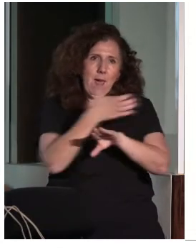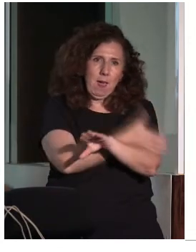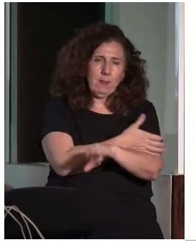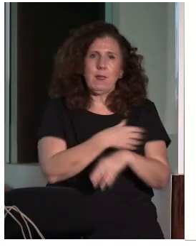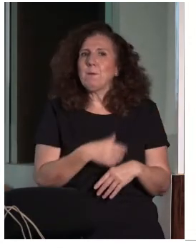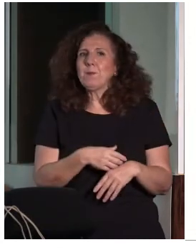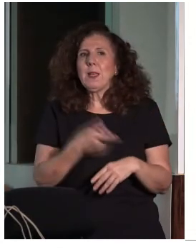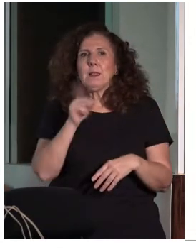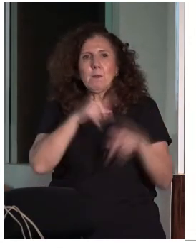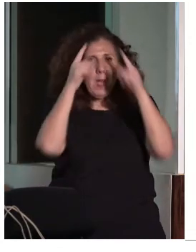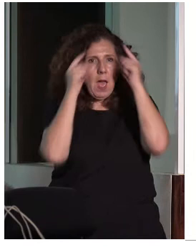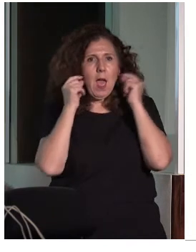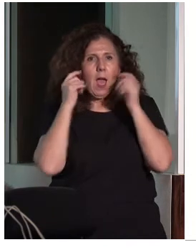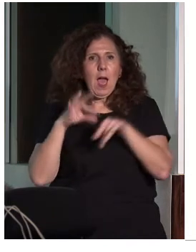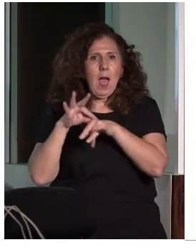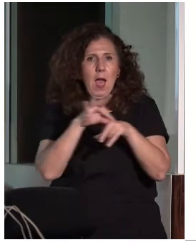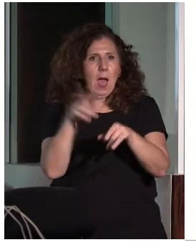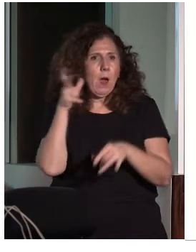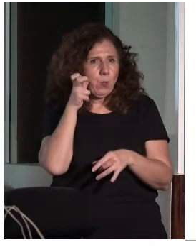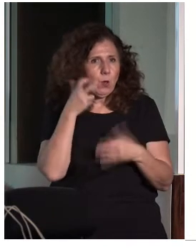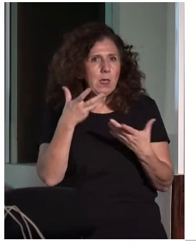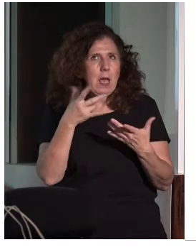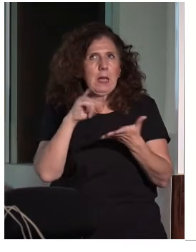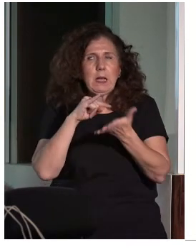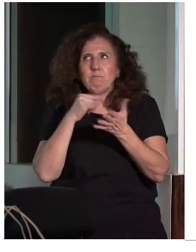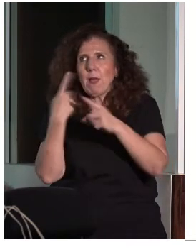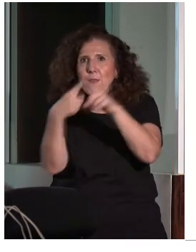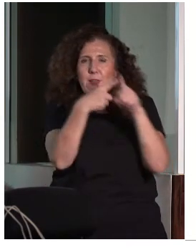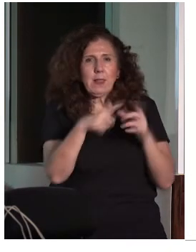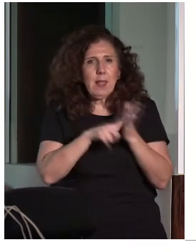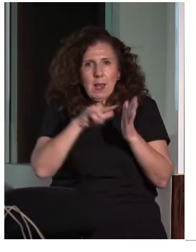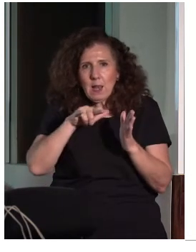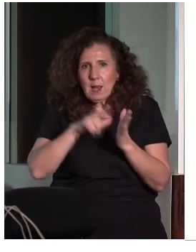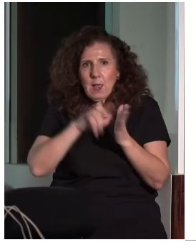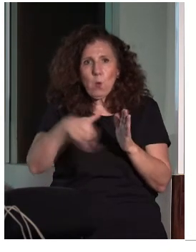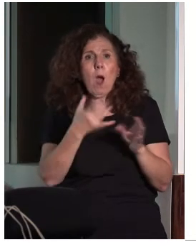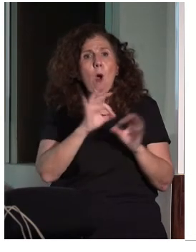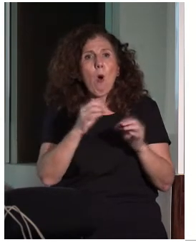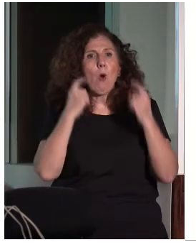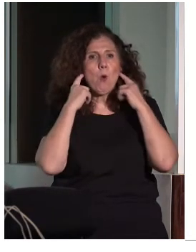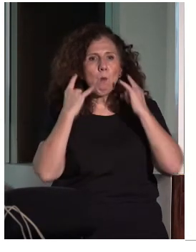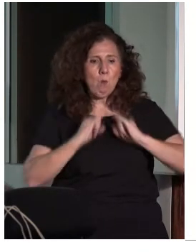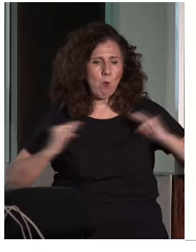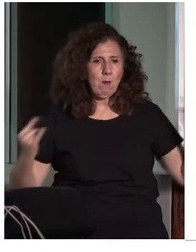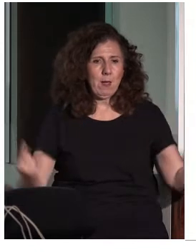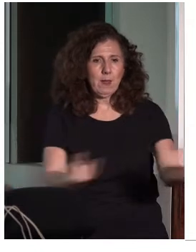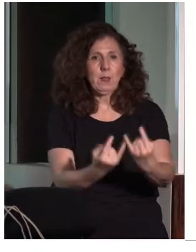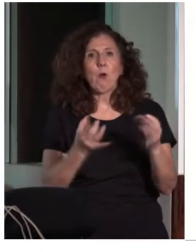en diferentes idiomas y también con el bucle magnético y con la interpretación en lengua de signos.